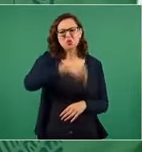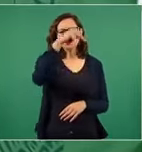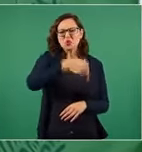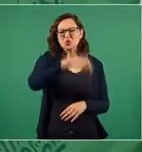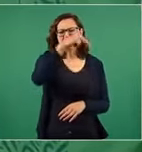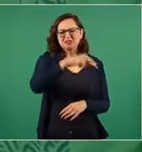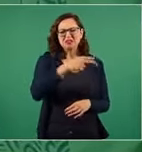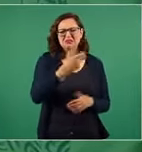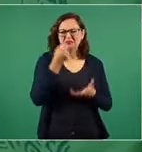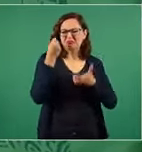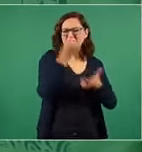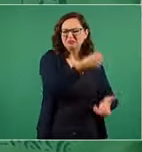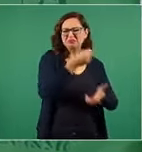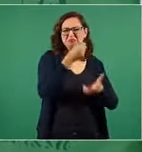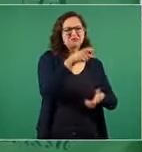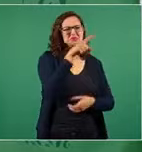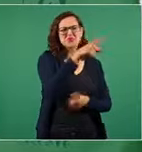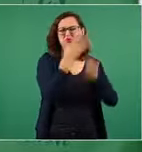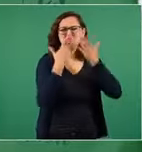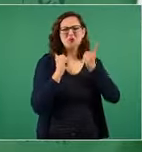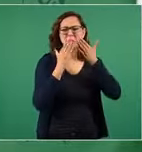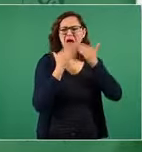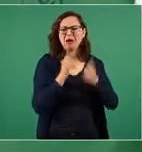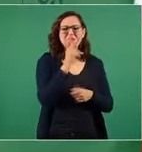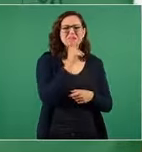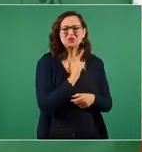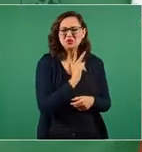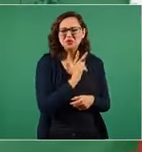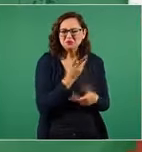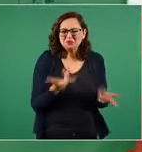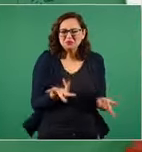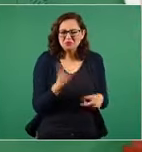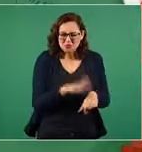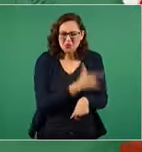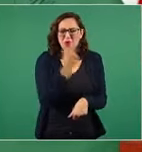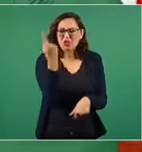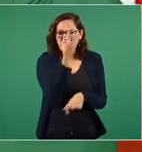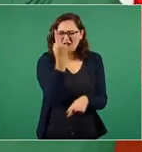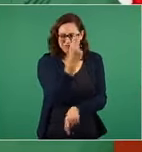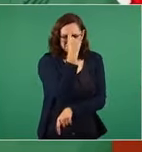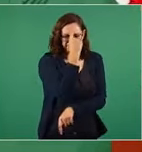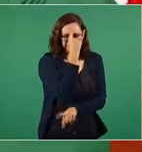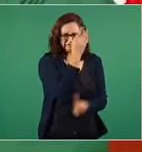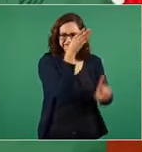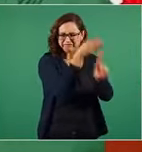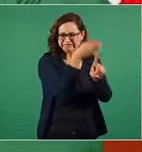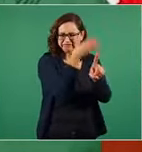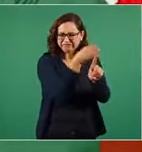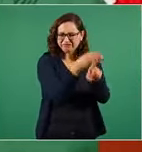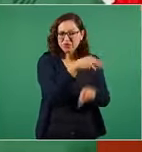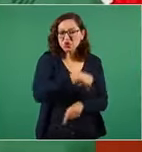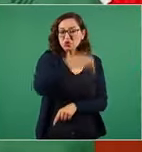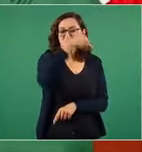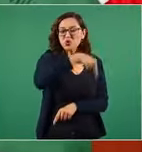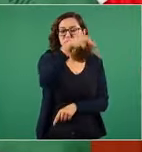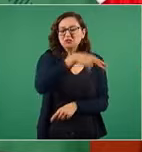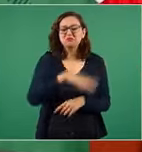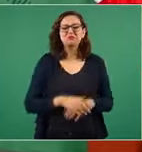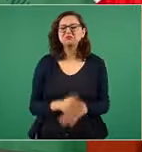utilidad para la nación lo que les importaba era